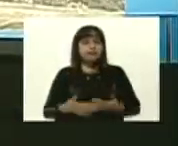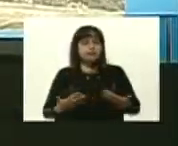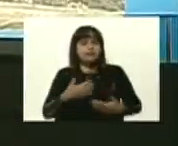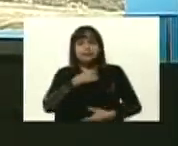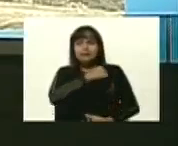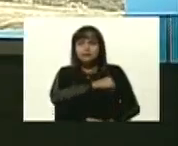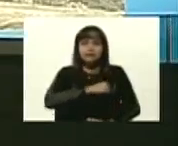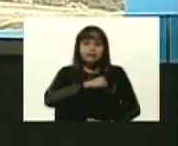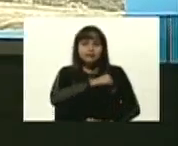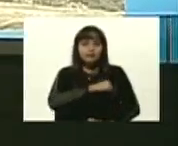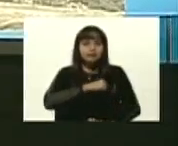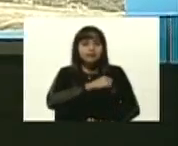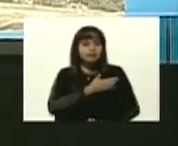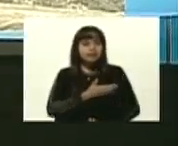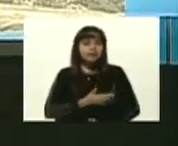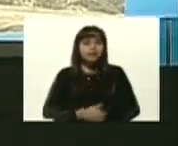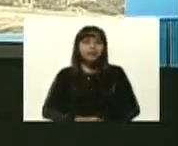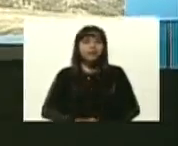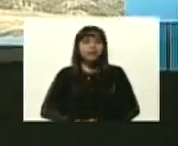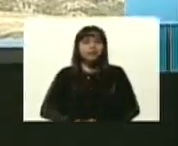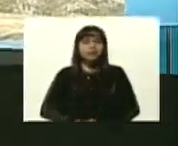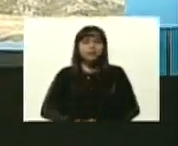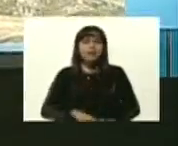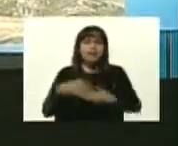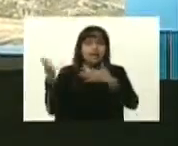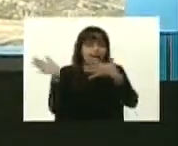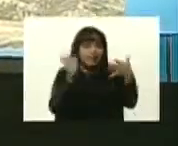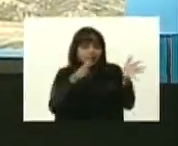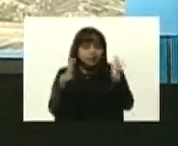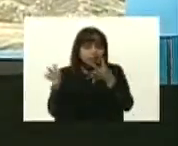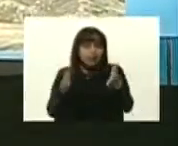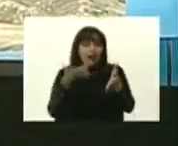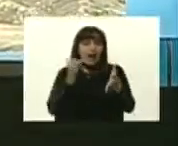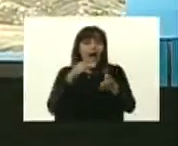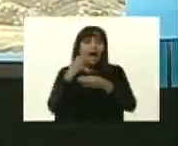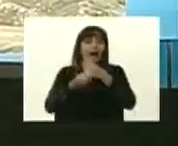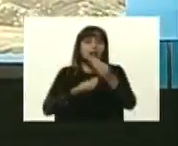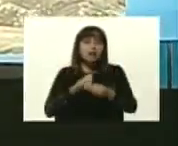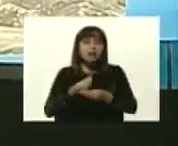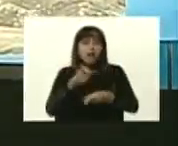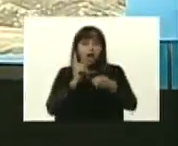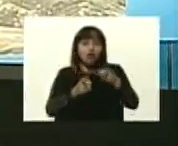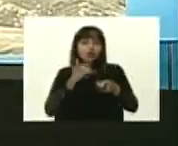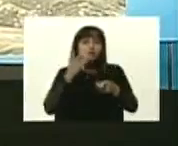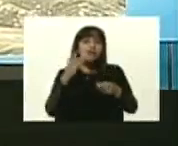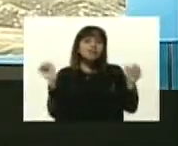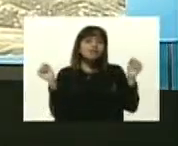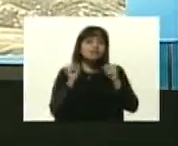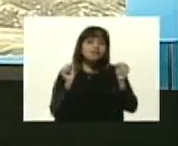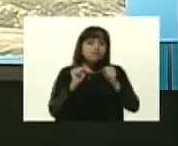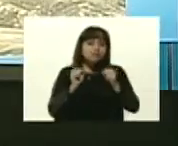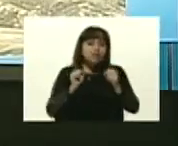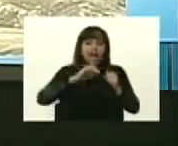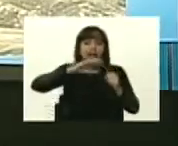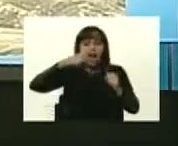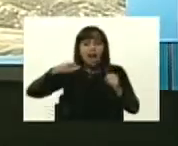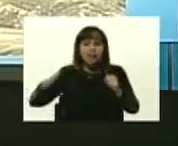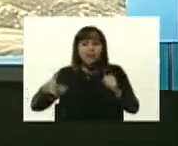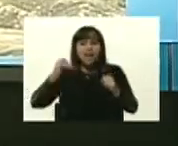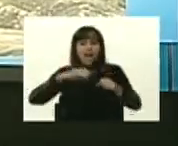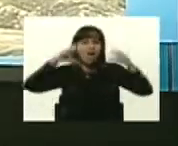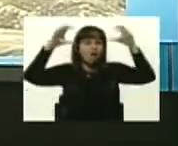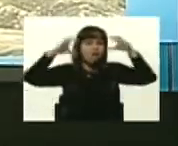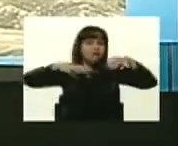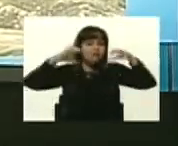Lamentablemente, las circunstancias climáticas han hecho que algunos sectores, como es el caso andino, se vean afectados en este momento